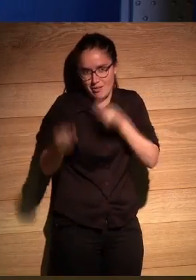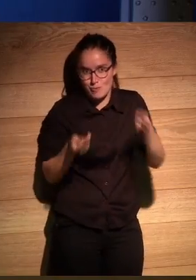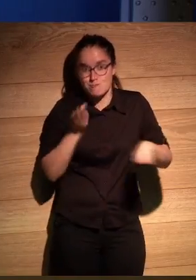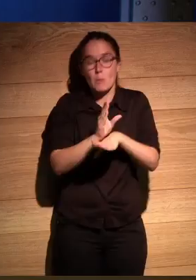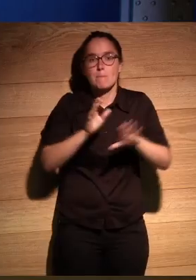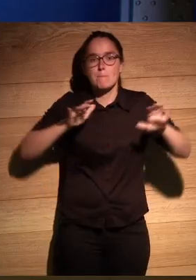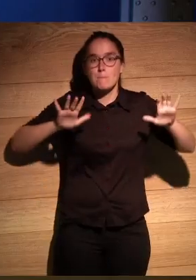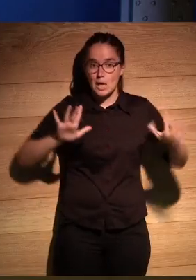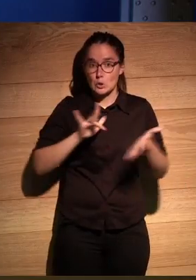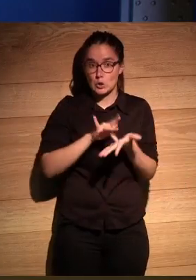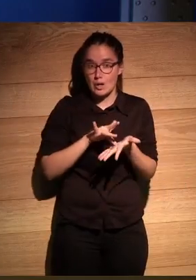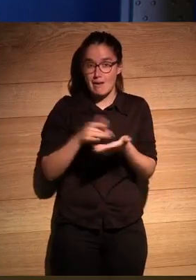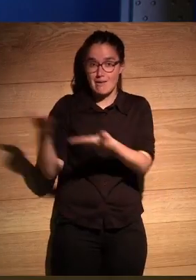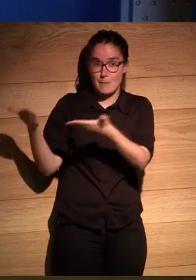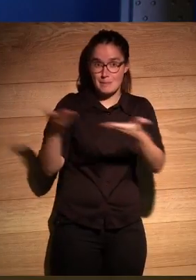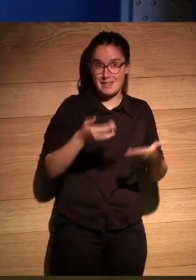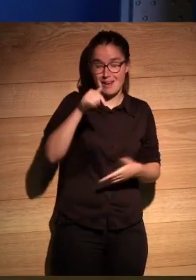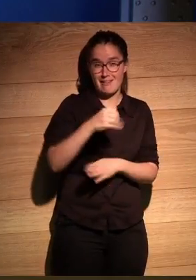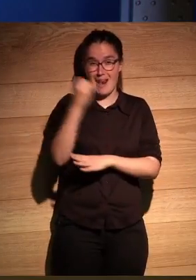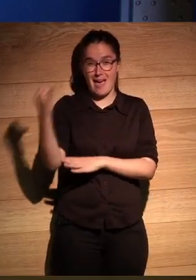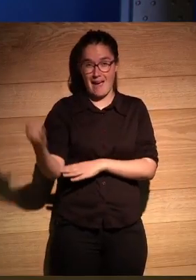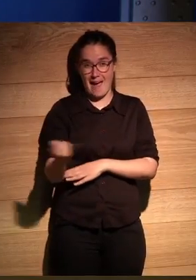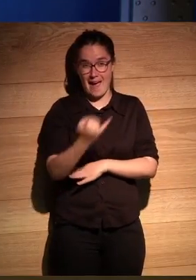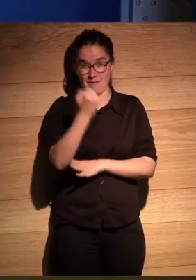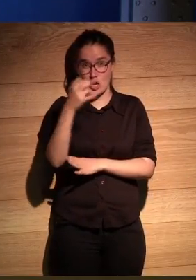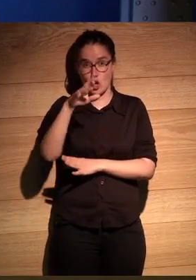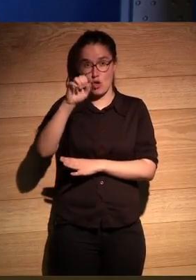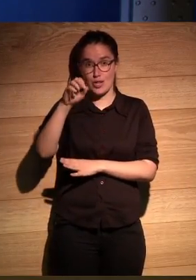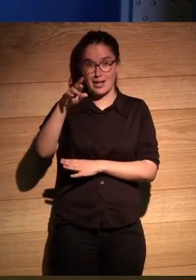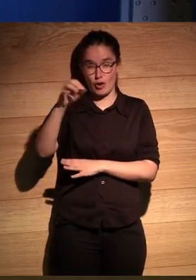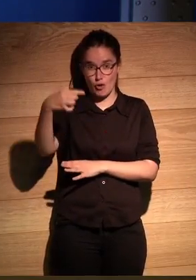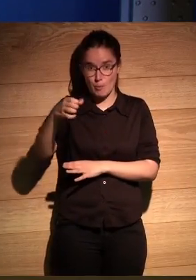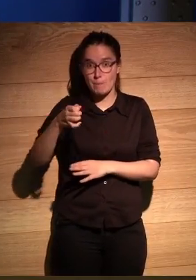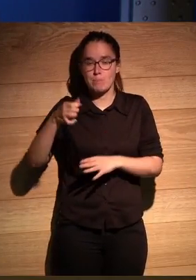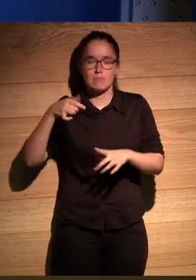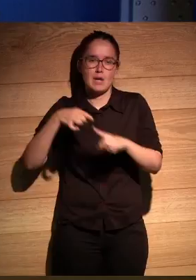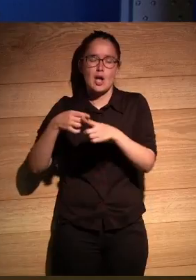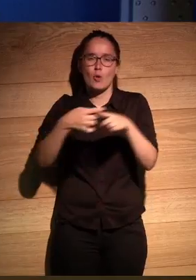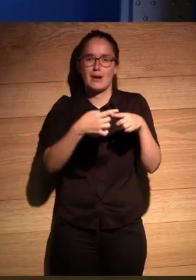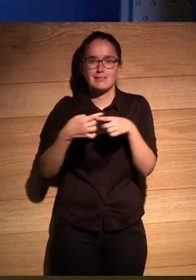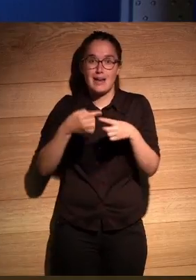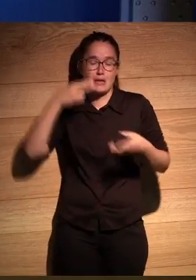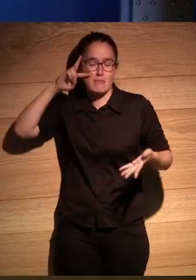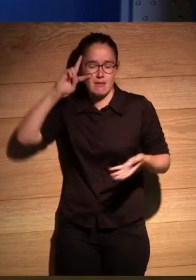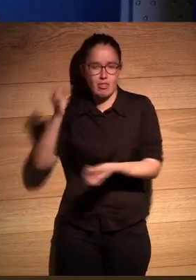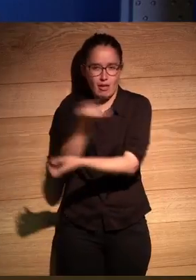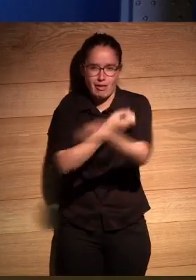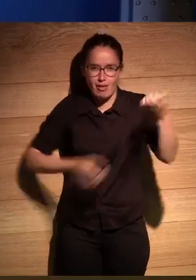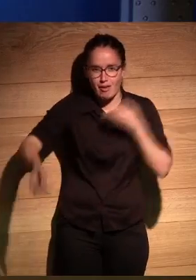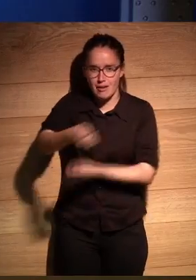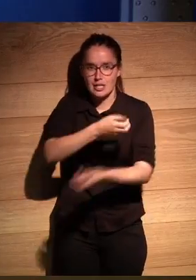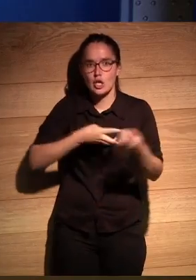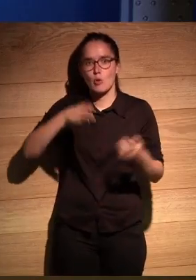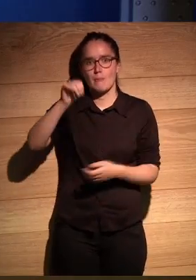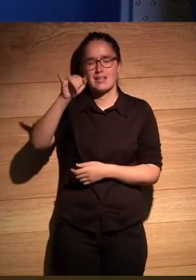nos ha tocado invitar aquí al jefe Rodrigo Fresan para compartir con él la experiencia y con